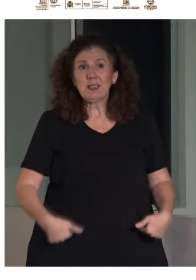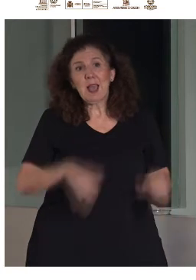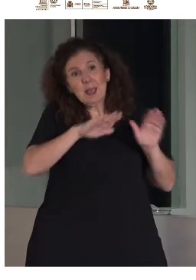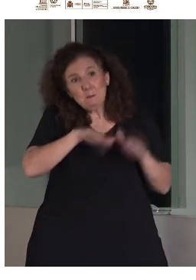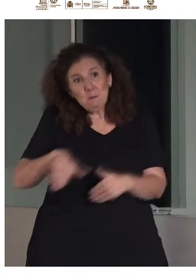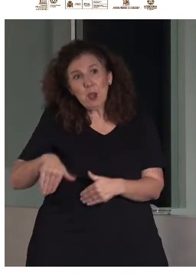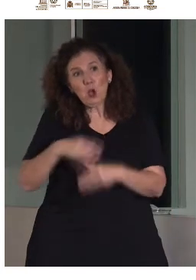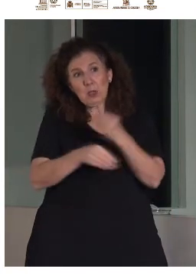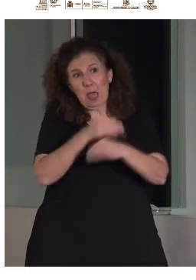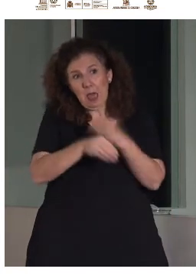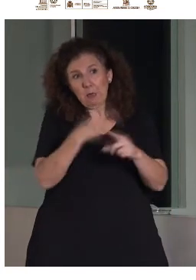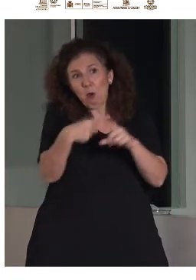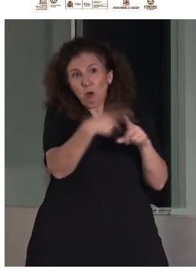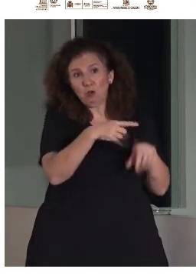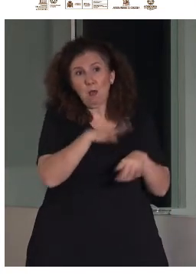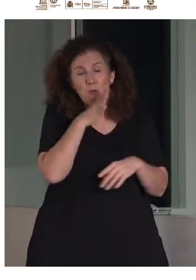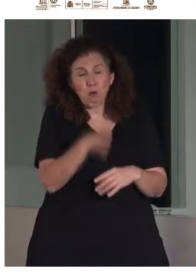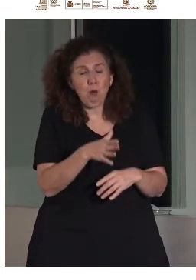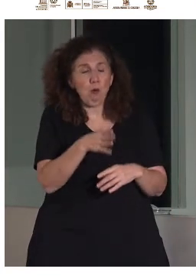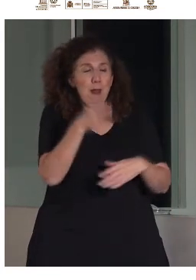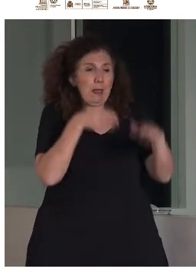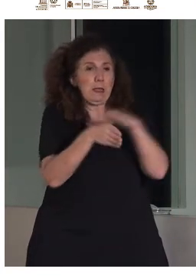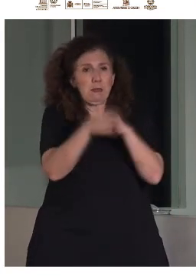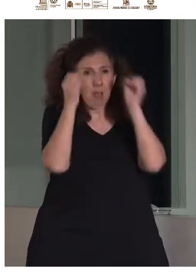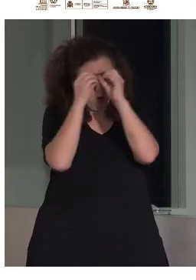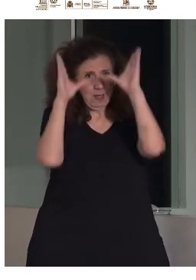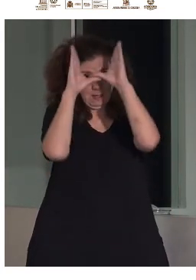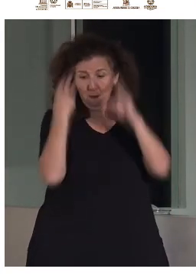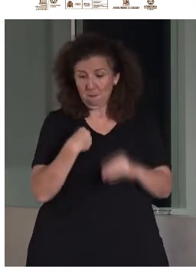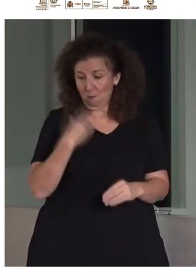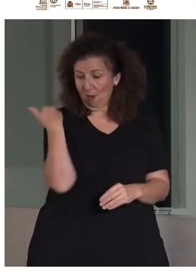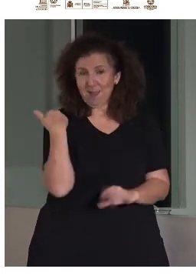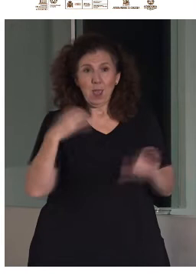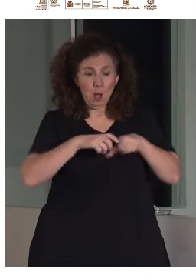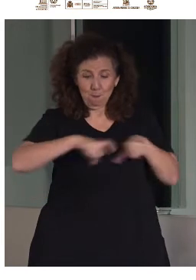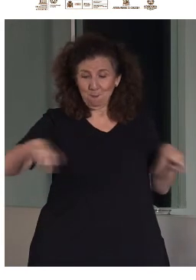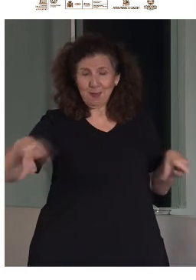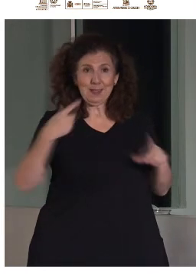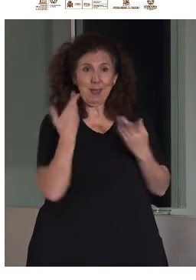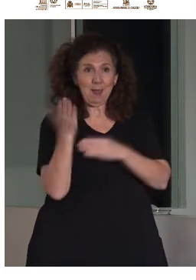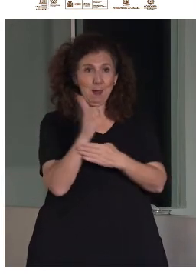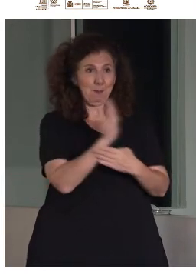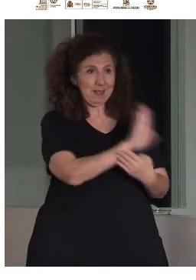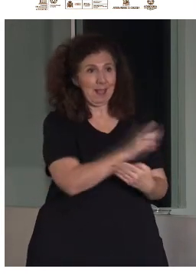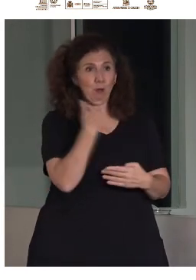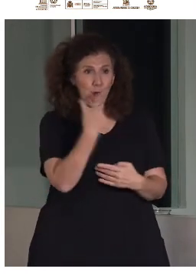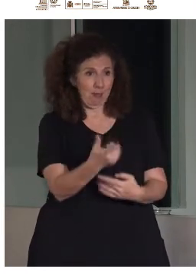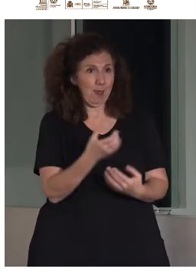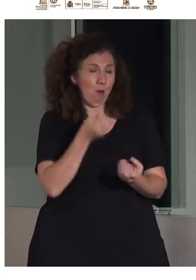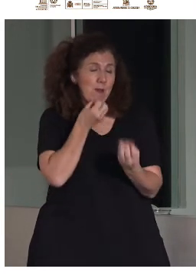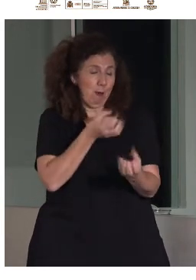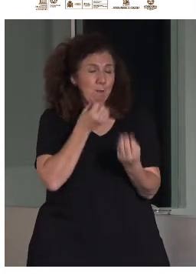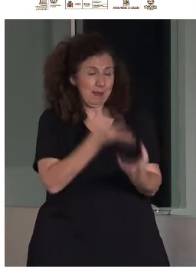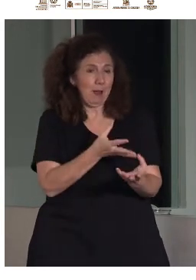cognitiva, dicho por los colectivos que estuvieron en esta mesa ayer. Por lo tanto, considerábamos muy oportuno, Óscar, que